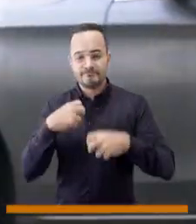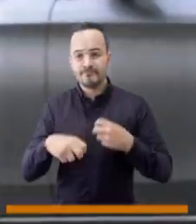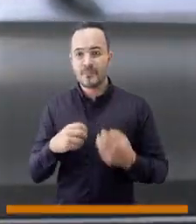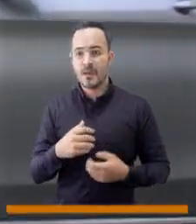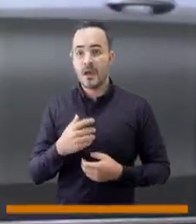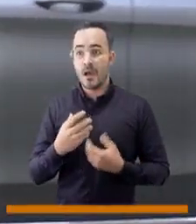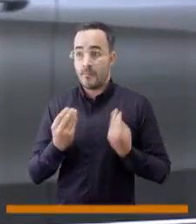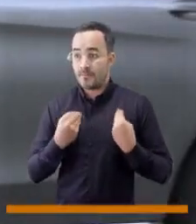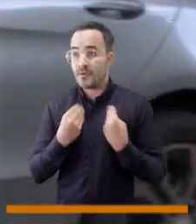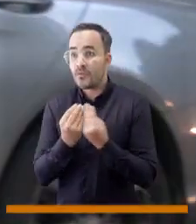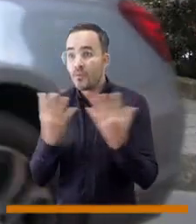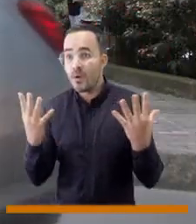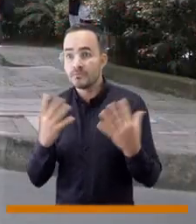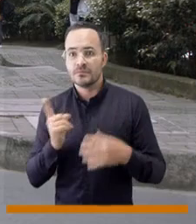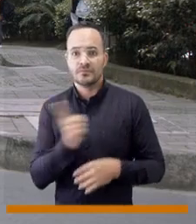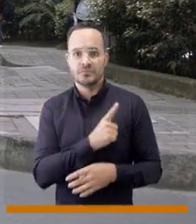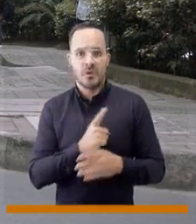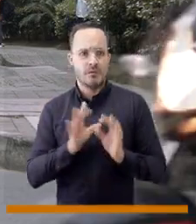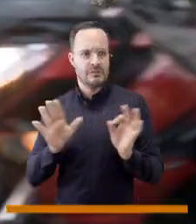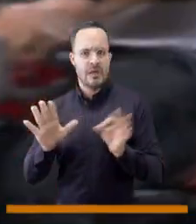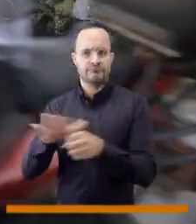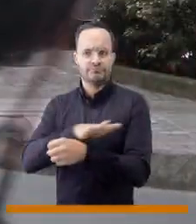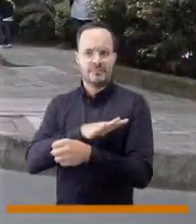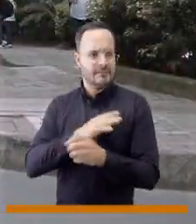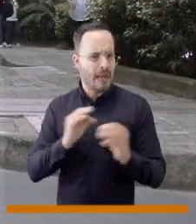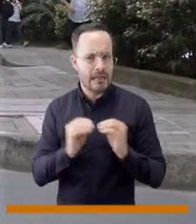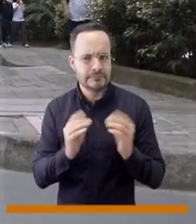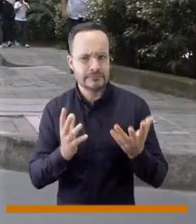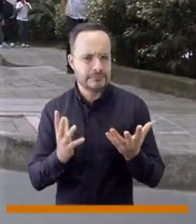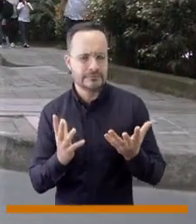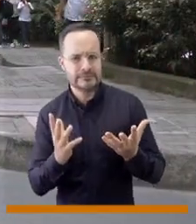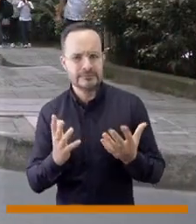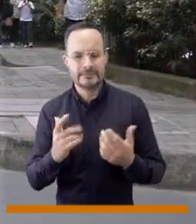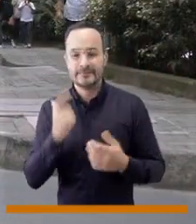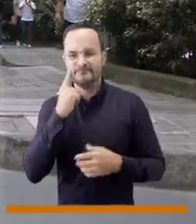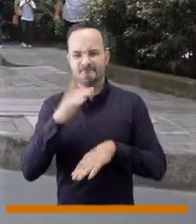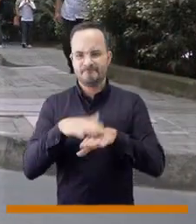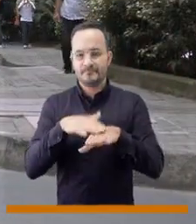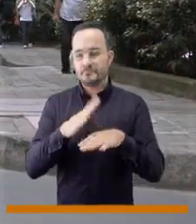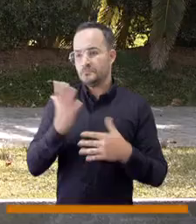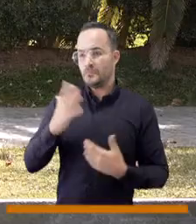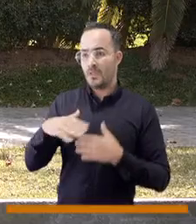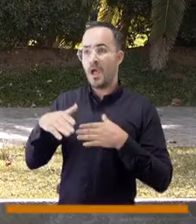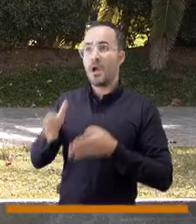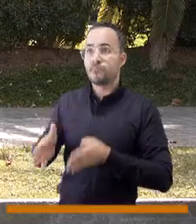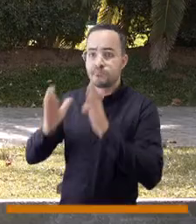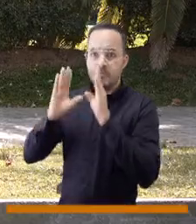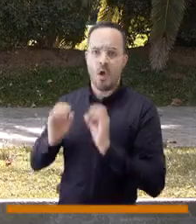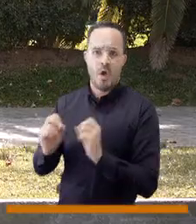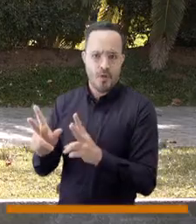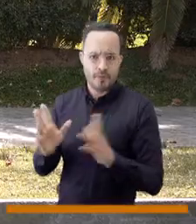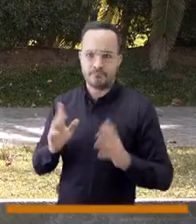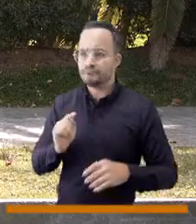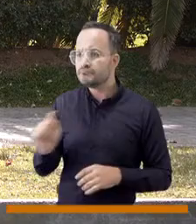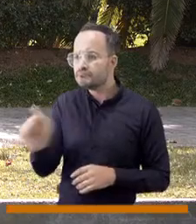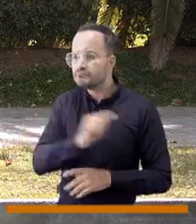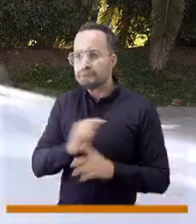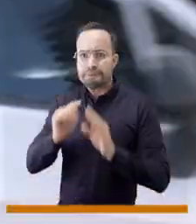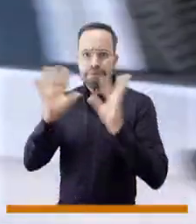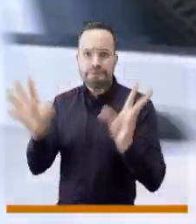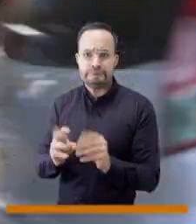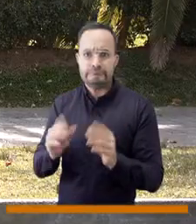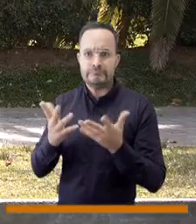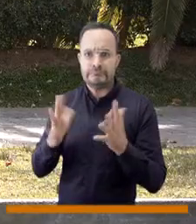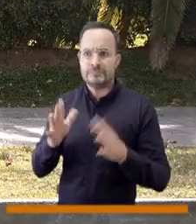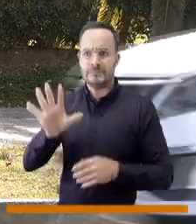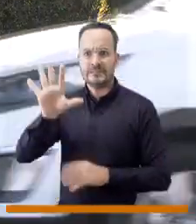cantidad de residentes que ya en ese momento tiene. Por ejemplo, tenemos muchas celdas de parqueo, pero es estamos hablando que en Ciudad del Río aproximadamente viven